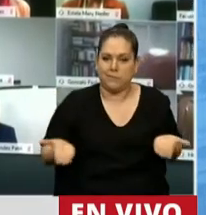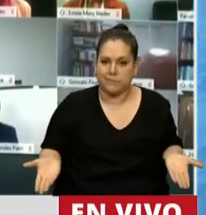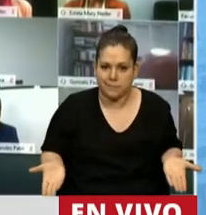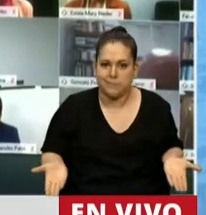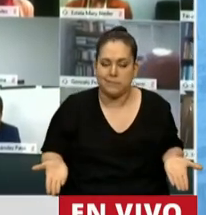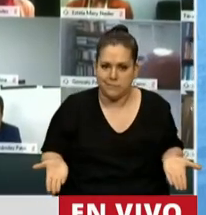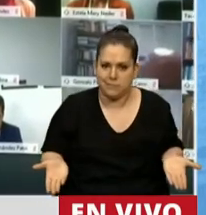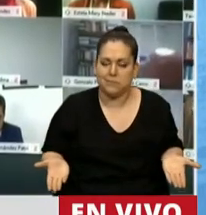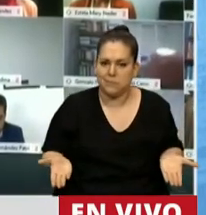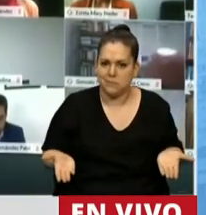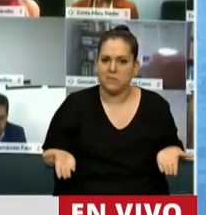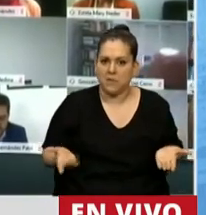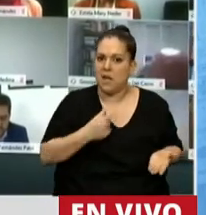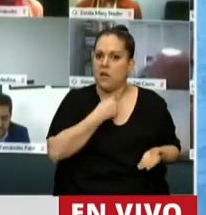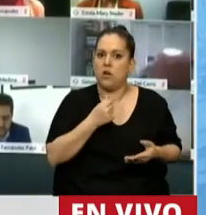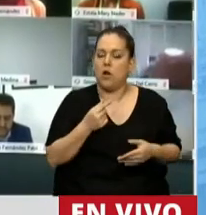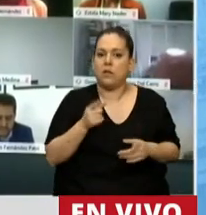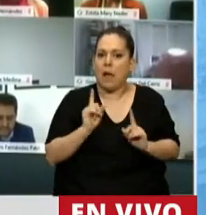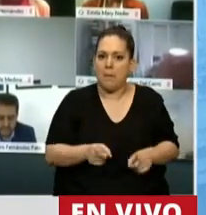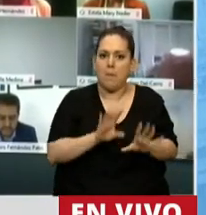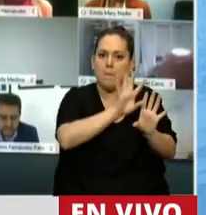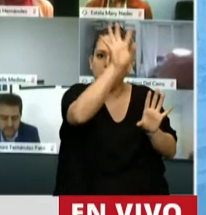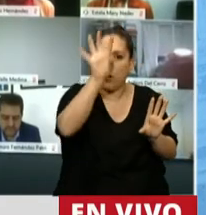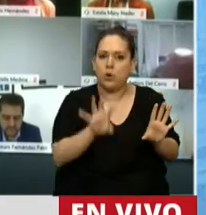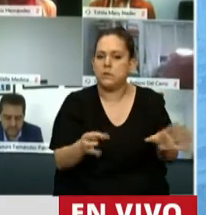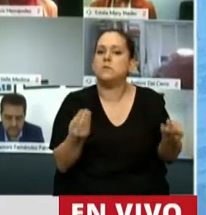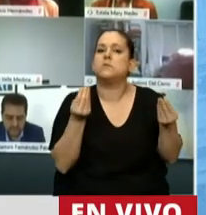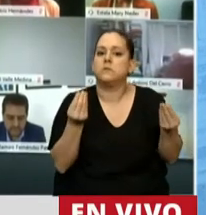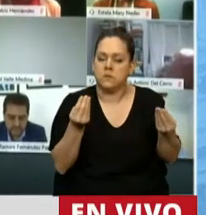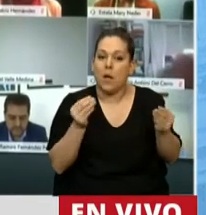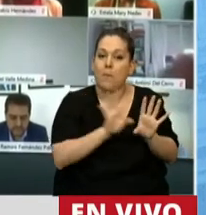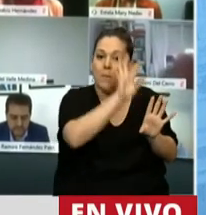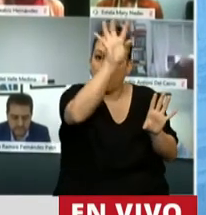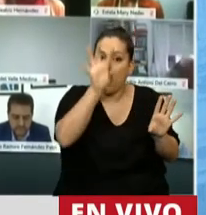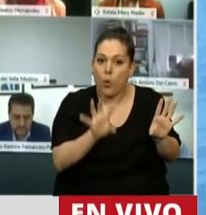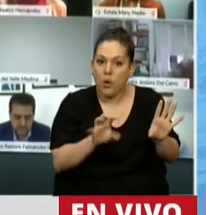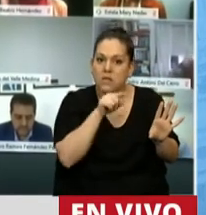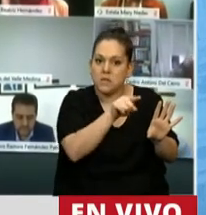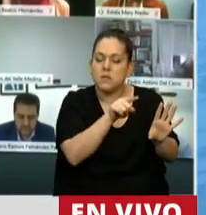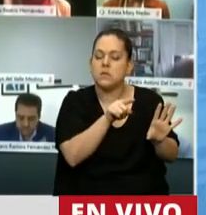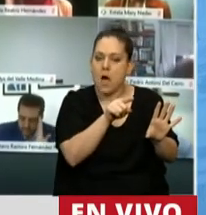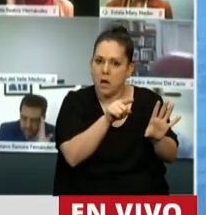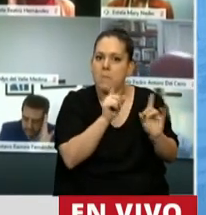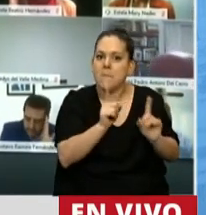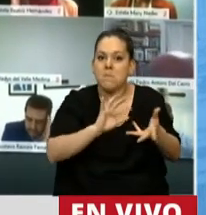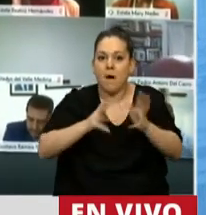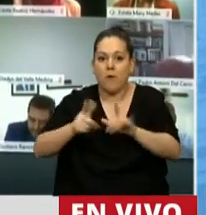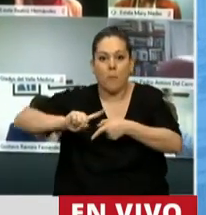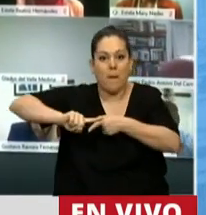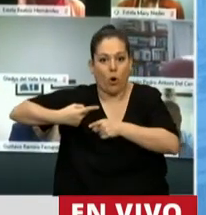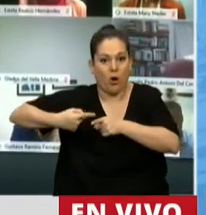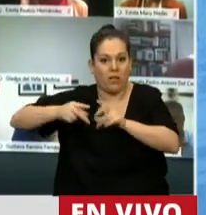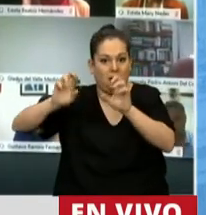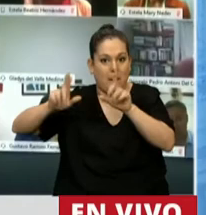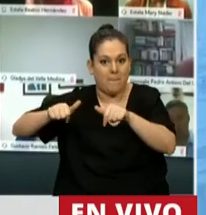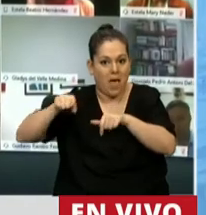quiero dejar pasar lo que ocurría en las provincias también, porque todas esas provincias alineadas a esa política en donde lo